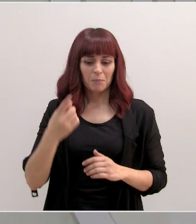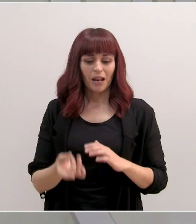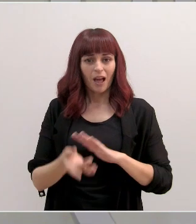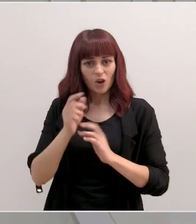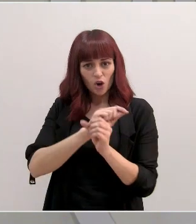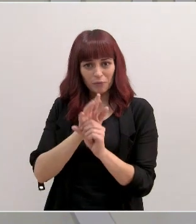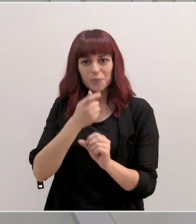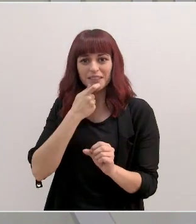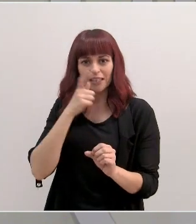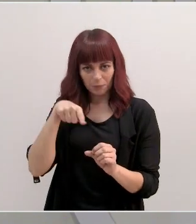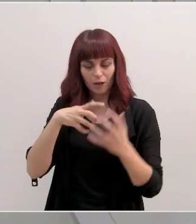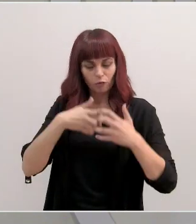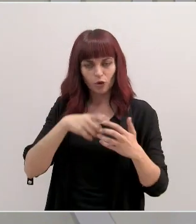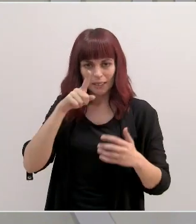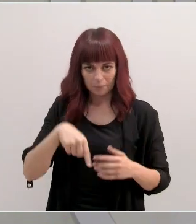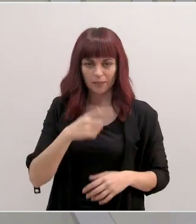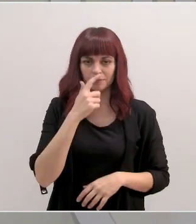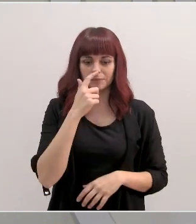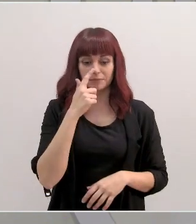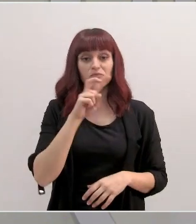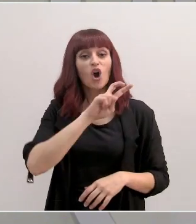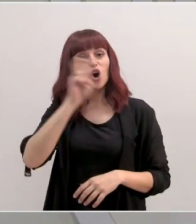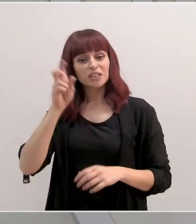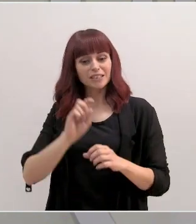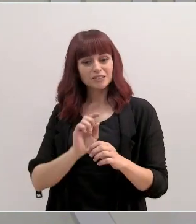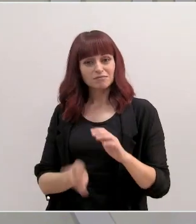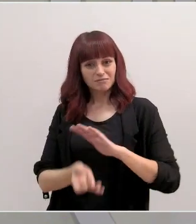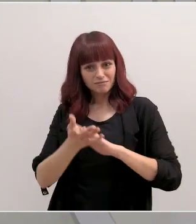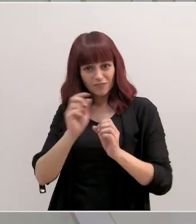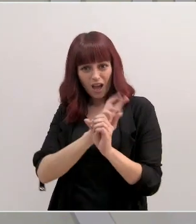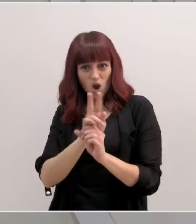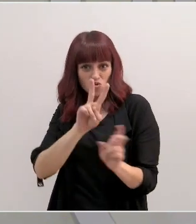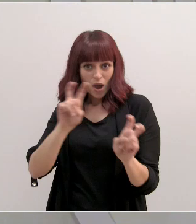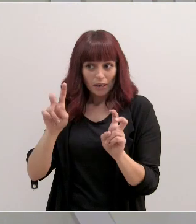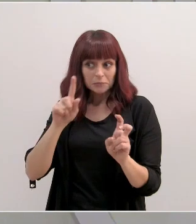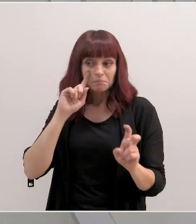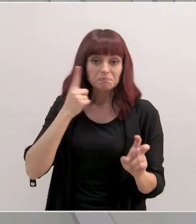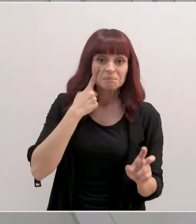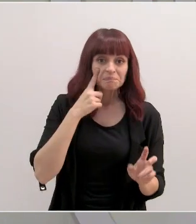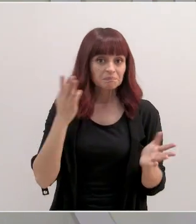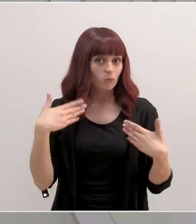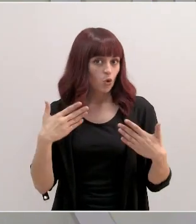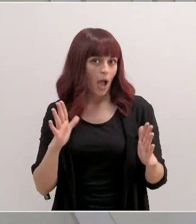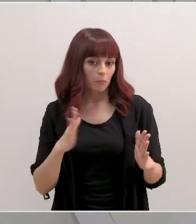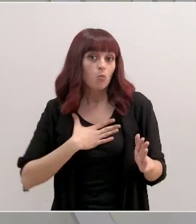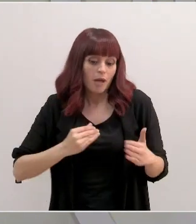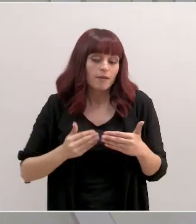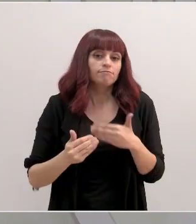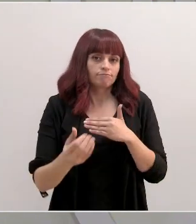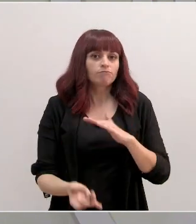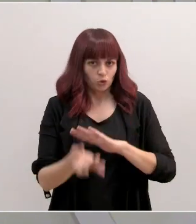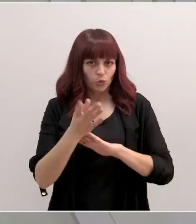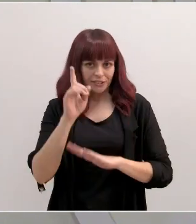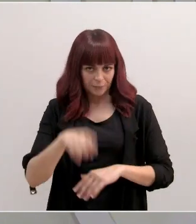británica. En cuanto a las otras variantes, por el momento no han aparecido casos, lo que no quiere decir que pueda aparecer en algún